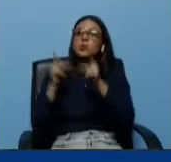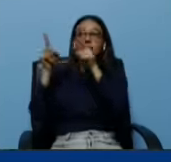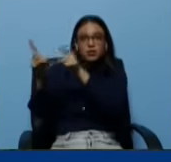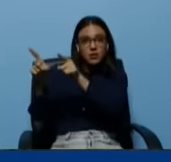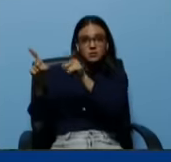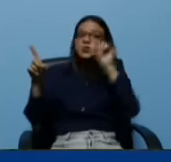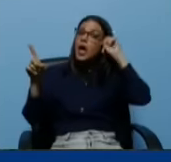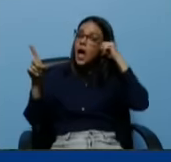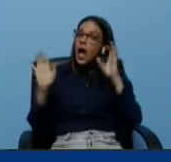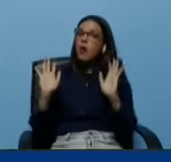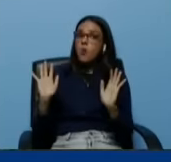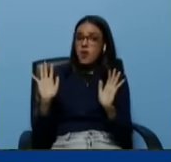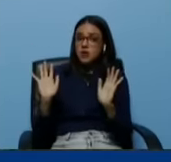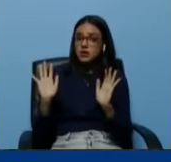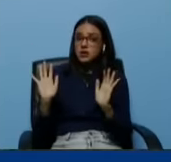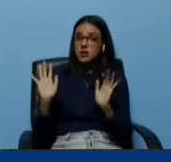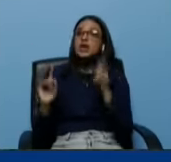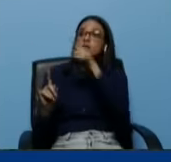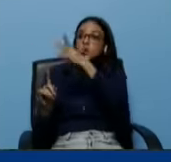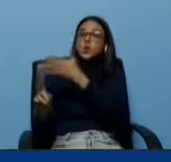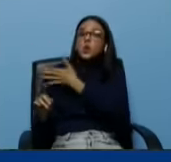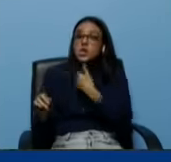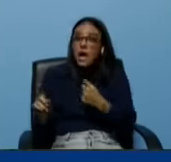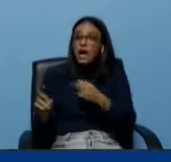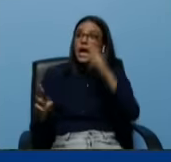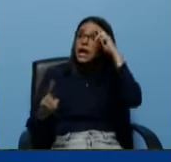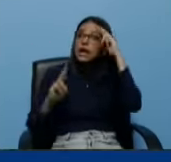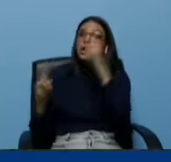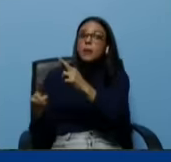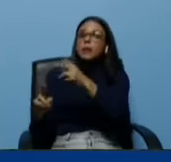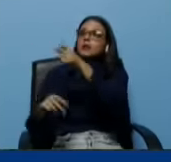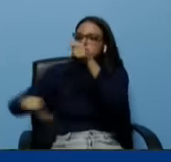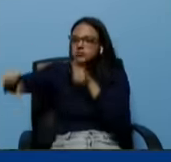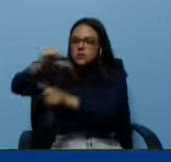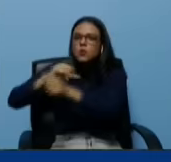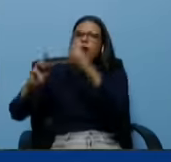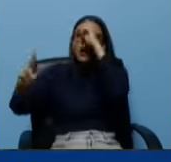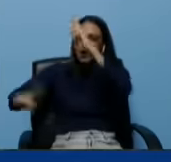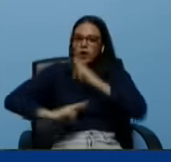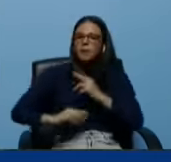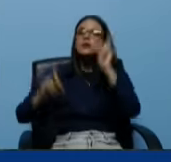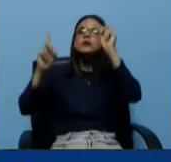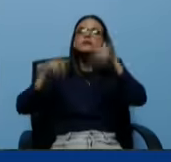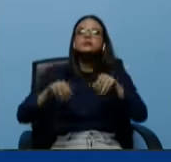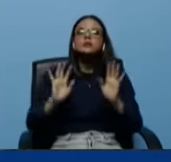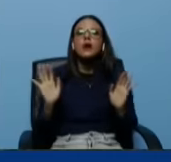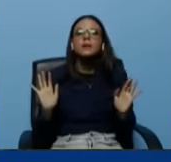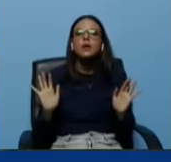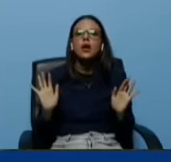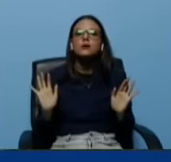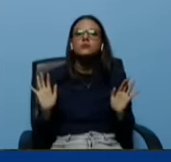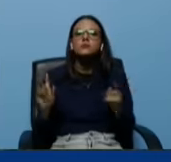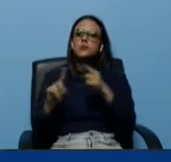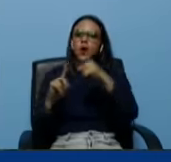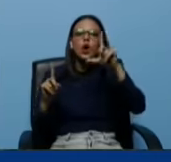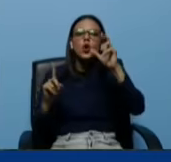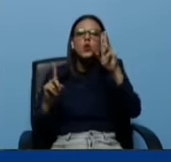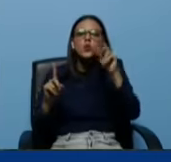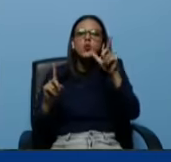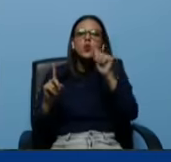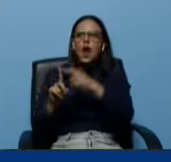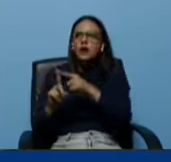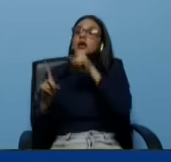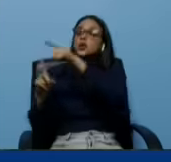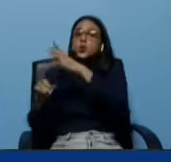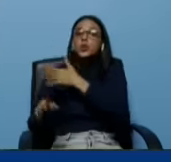Si querés que te respete, respetame, Lula. Si querés que te respete el pueblo